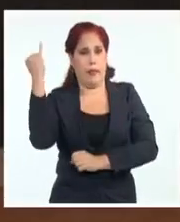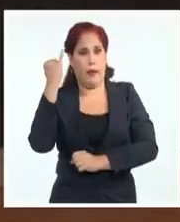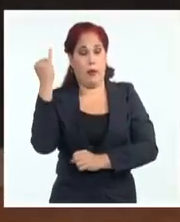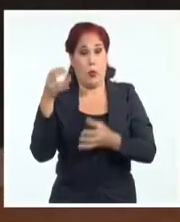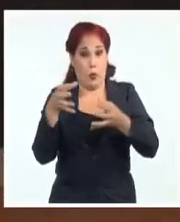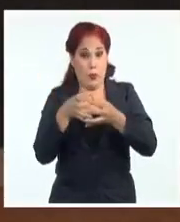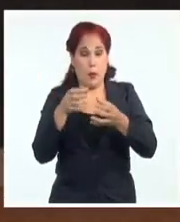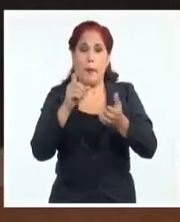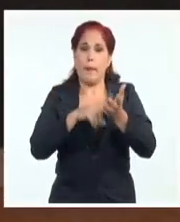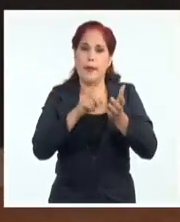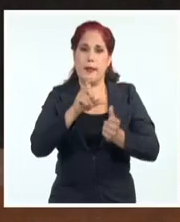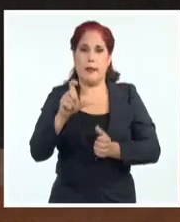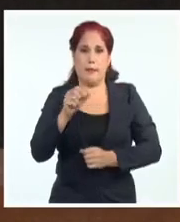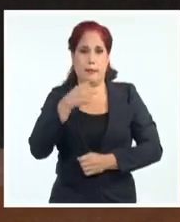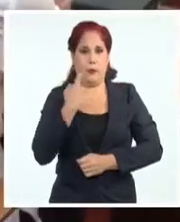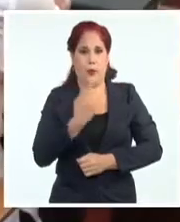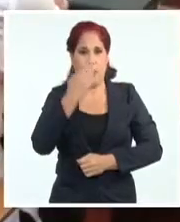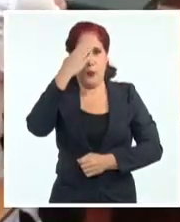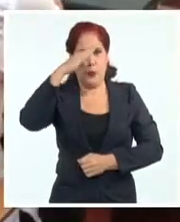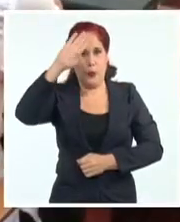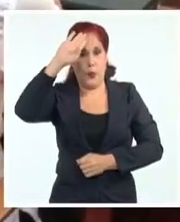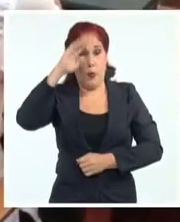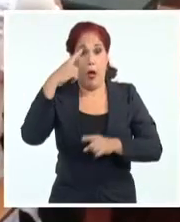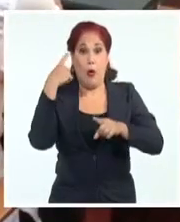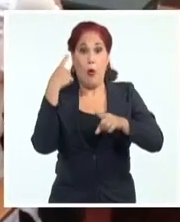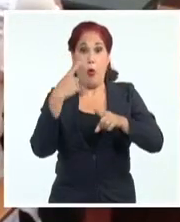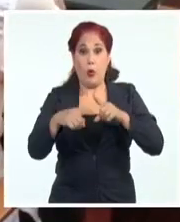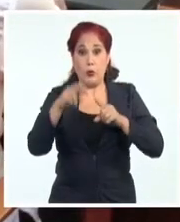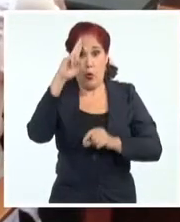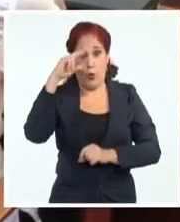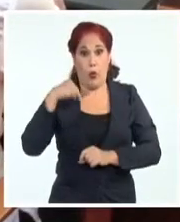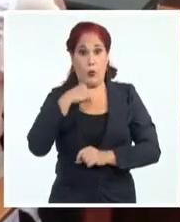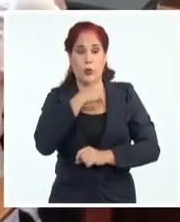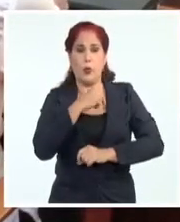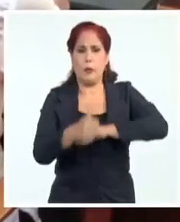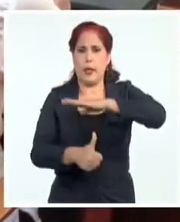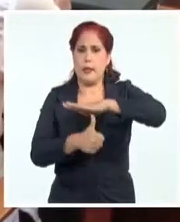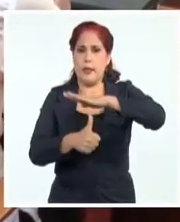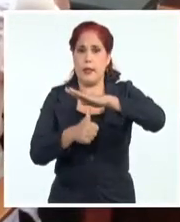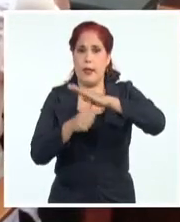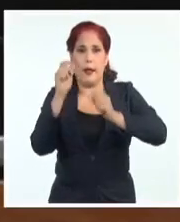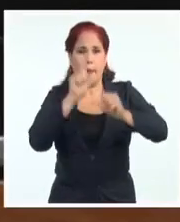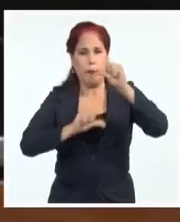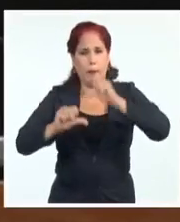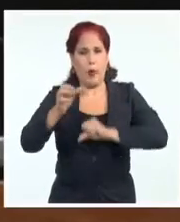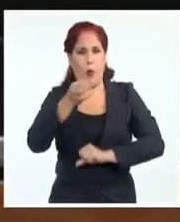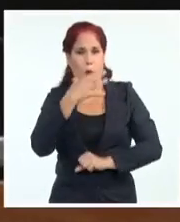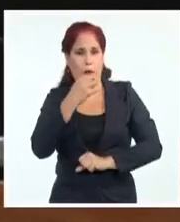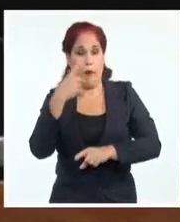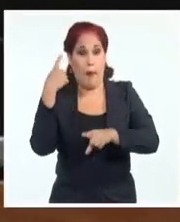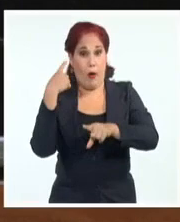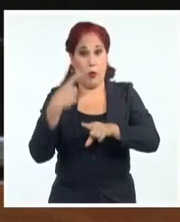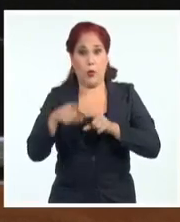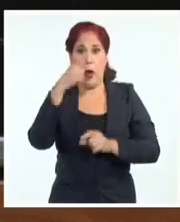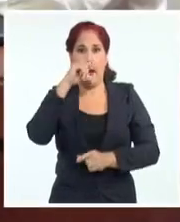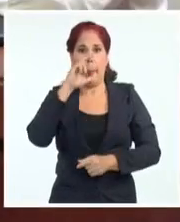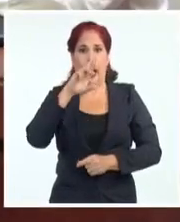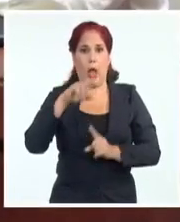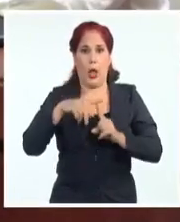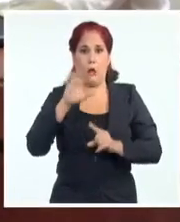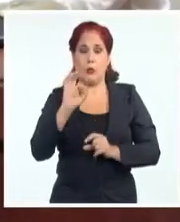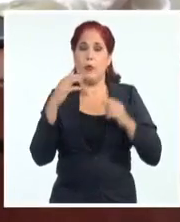Comité Central del Partido. Doctor Eduardo Martínez Díaz, presidente de BioCuba Pharma. Y Alberto Blanco Silva,